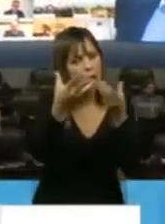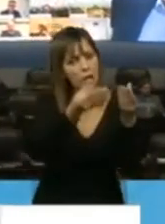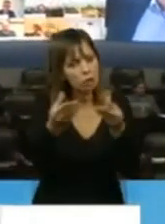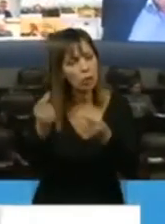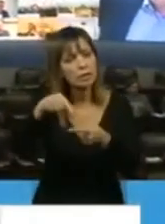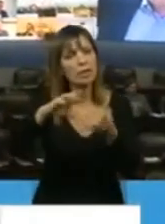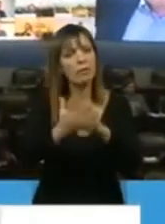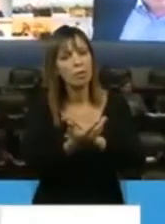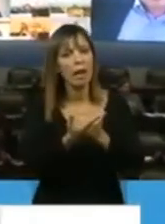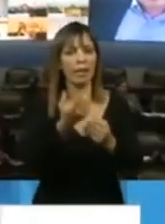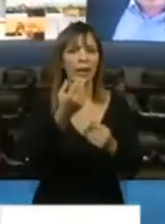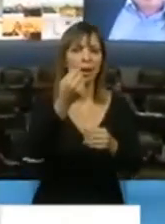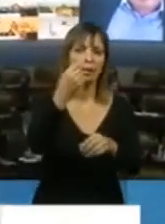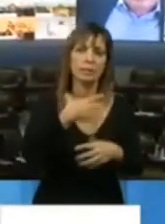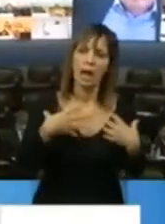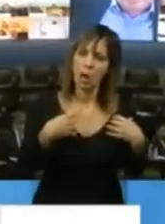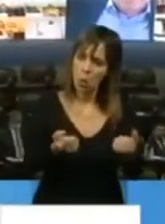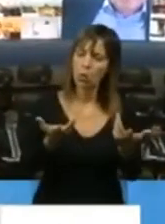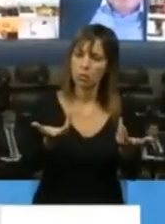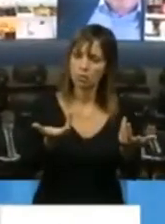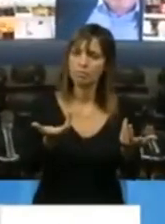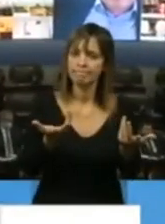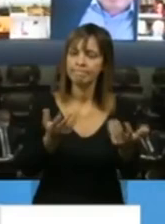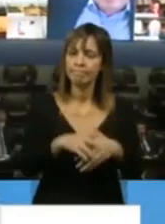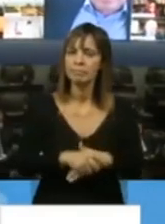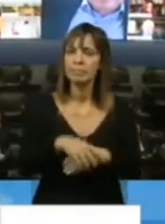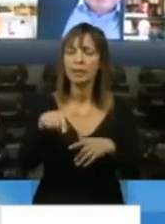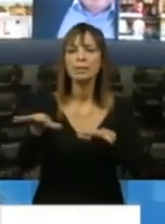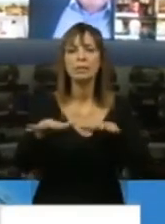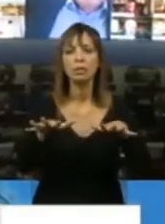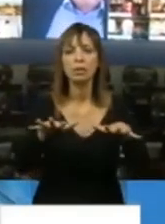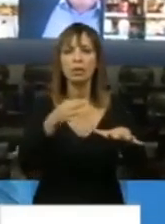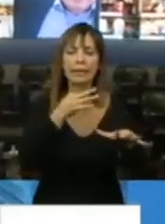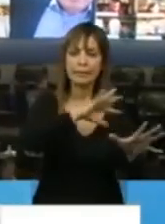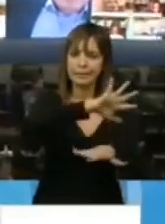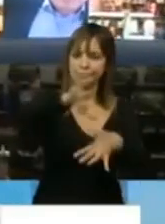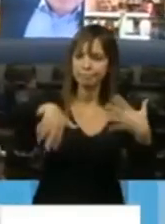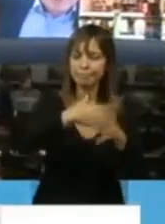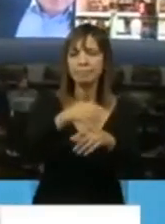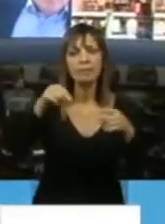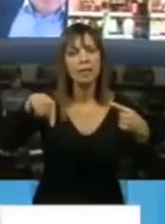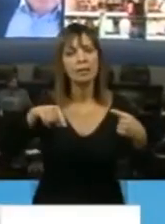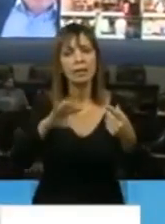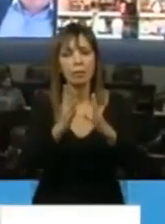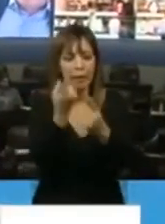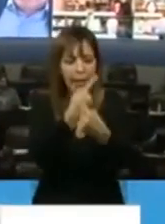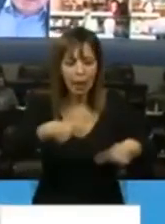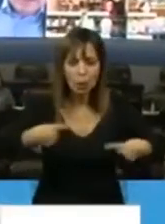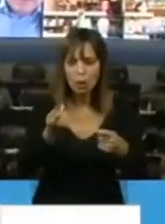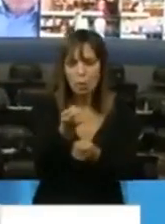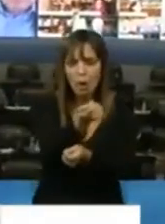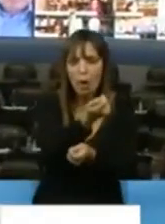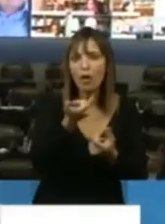el sistema social en esta crisis financiera que vivimos en esta escasez de los recursos pero